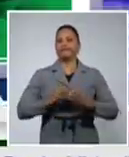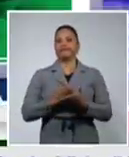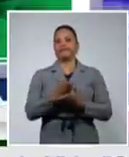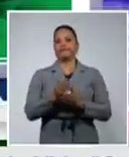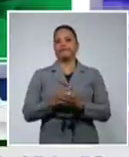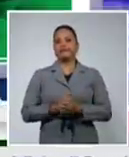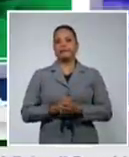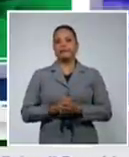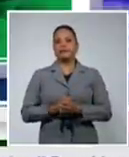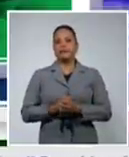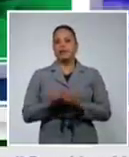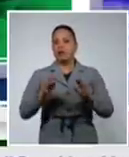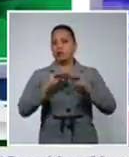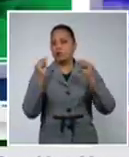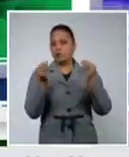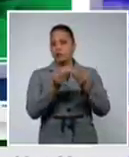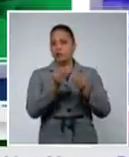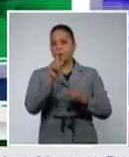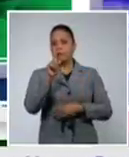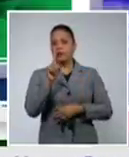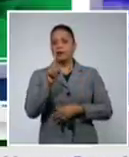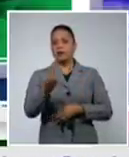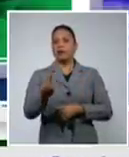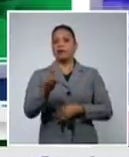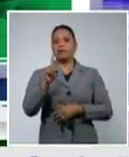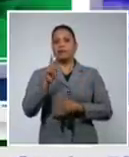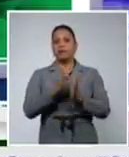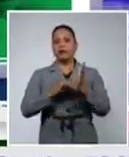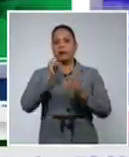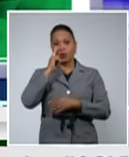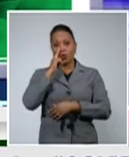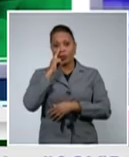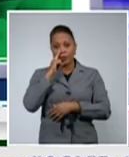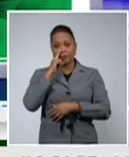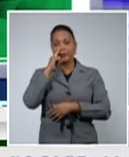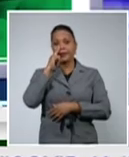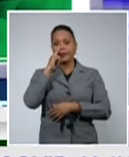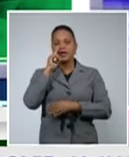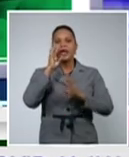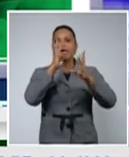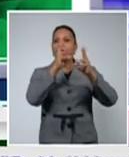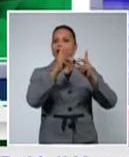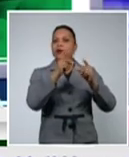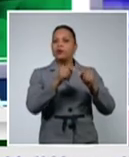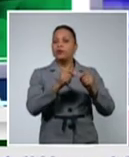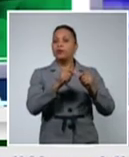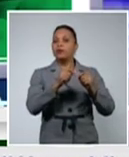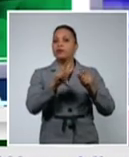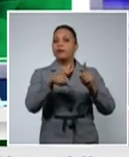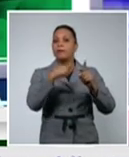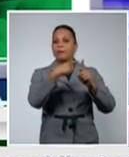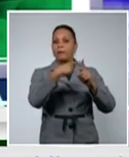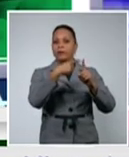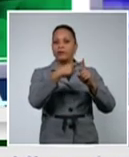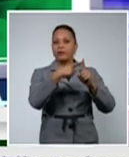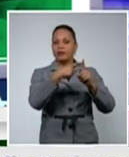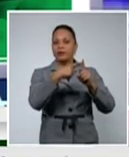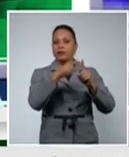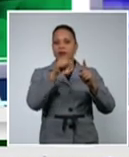acumulado desde el 1 de noviembre pues el número de casos confirmados en Cuba